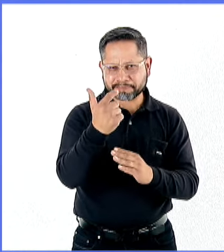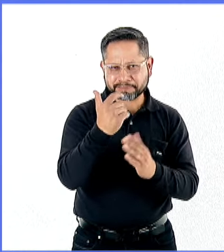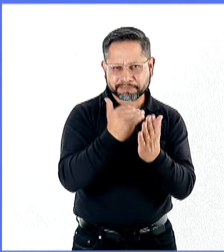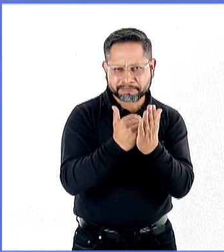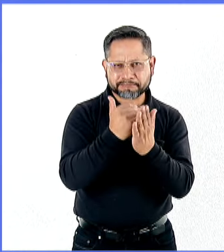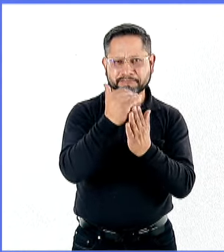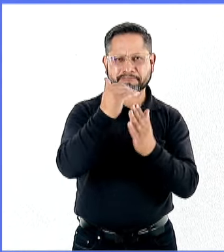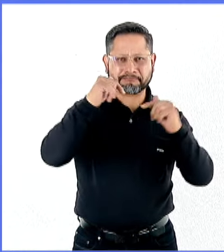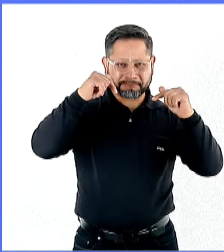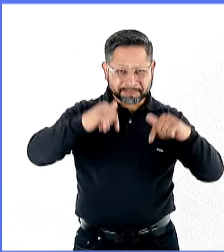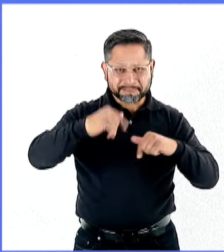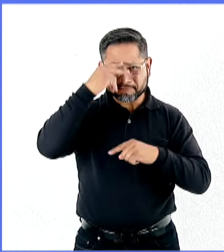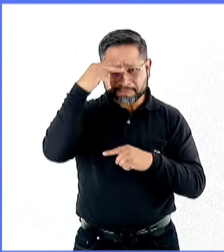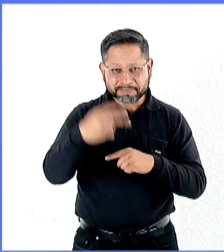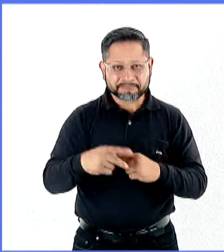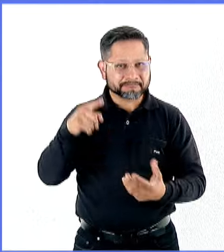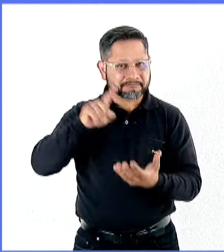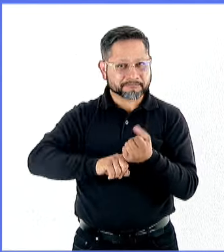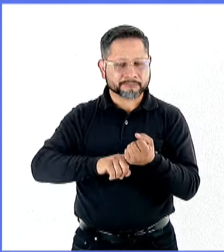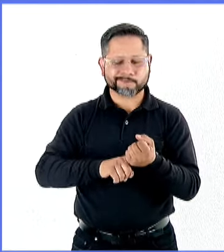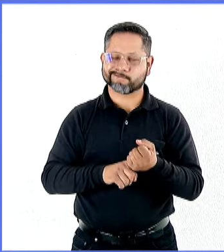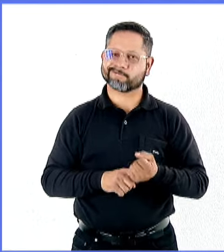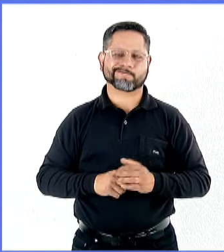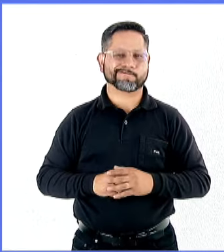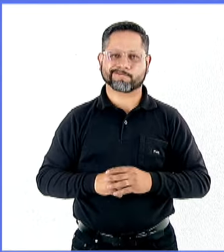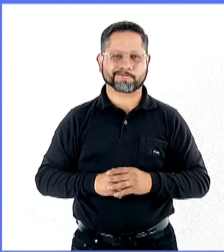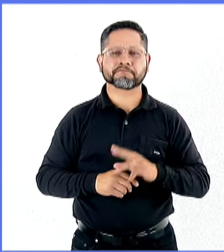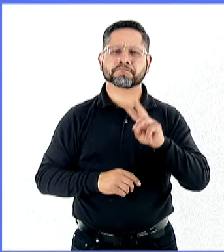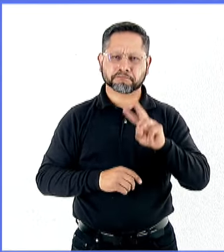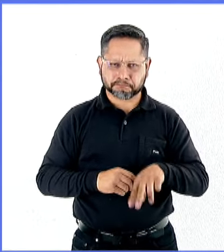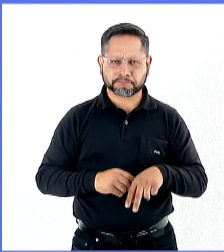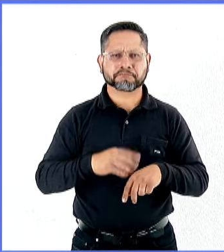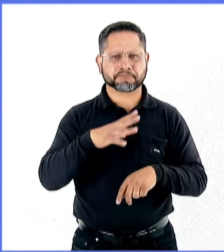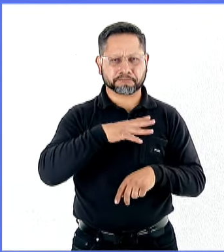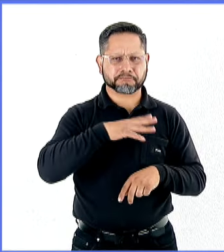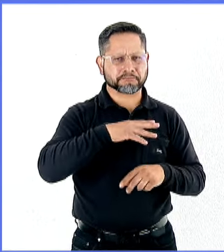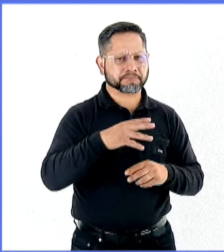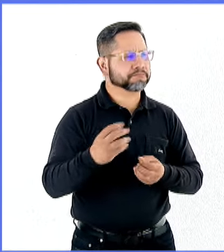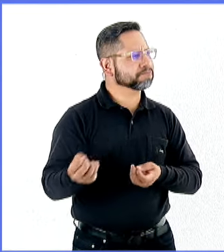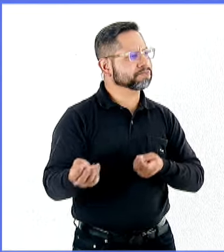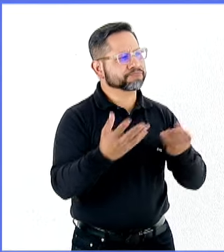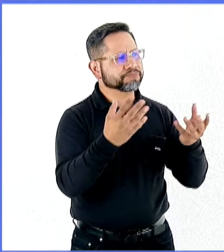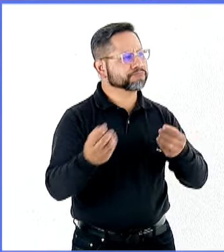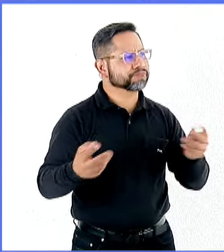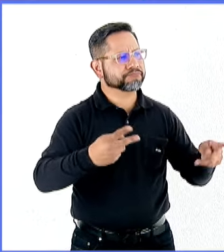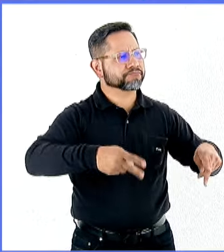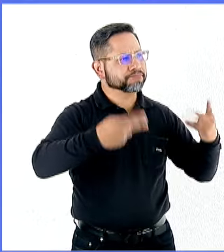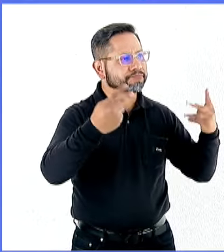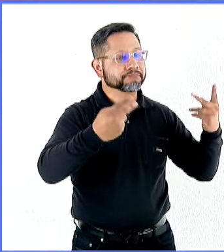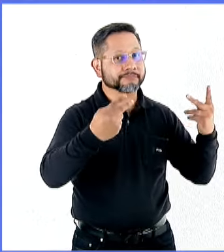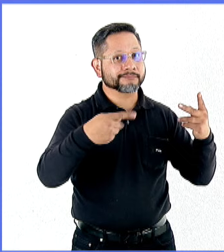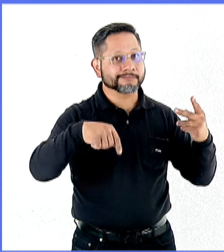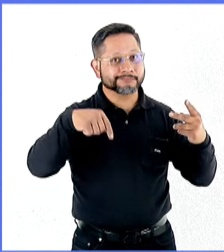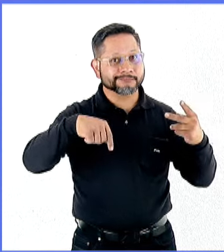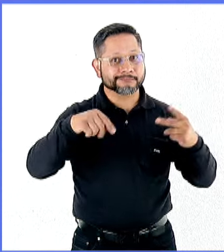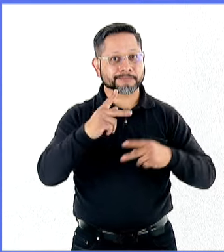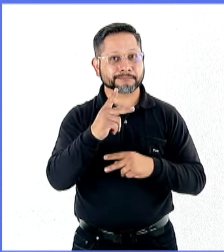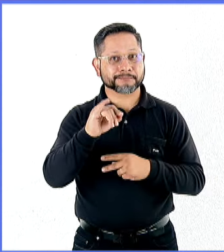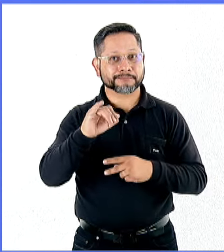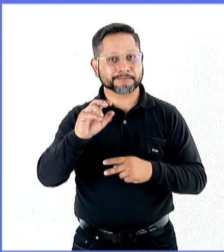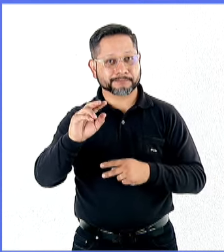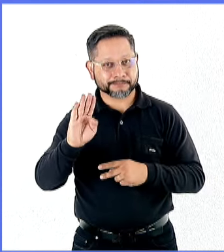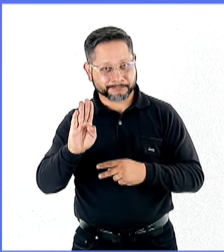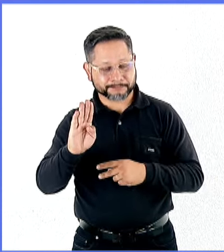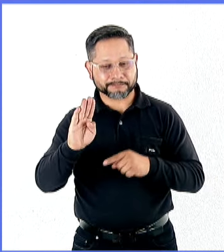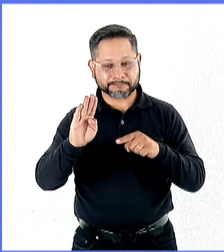y desarrollo económico en México. Claro. O sea, si bien es cierto que las exportaciones crecen a más del 6%, el Producto Interno Bruto en este periodo